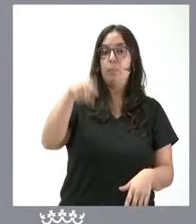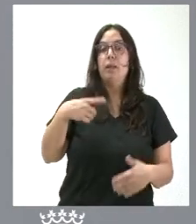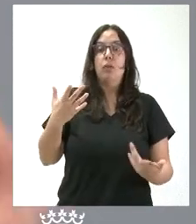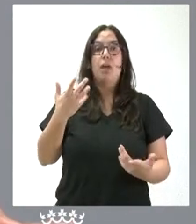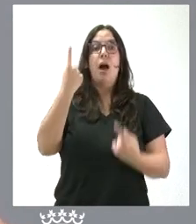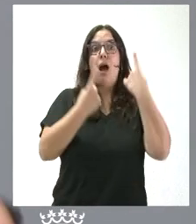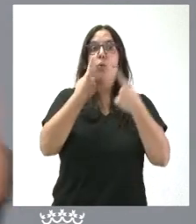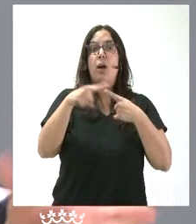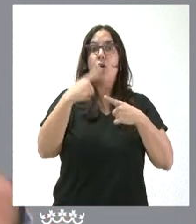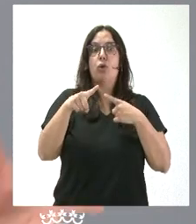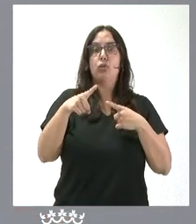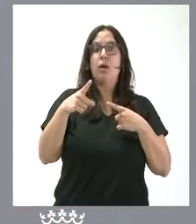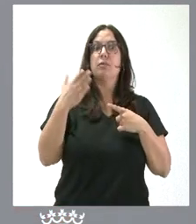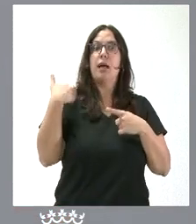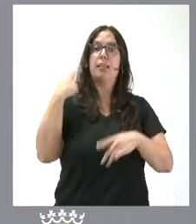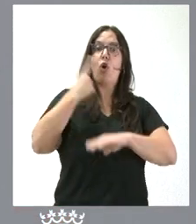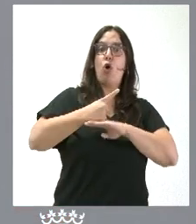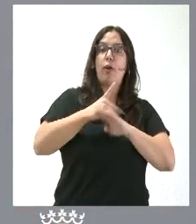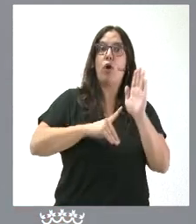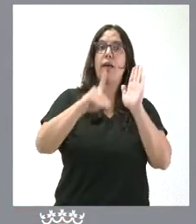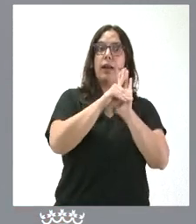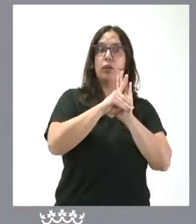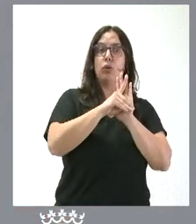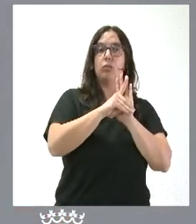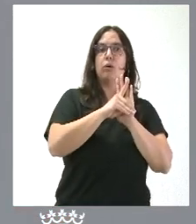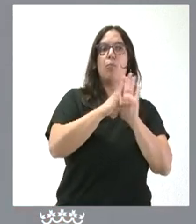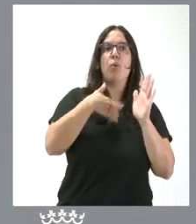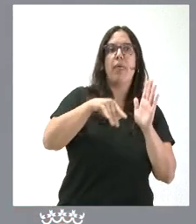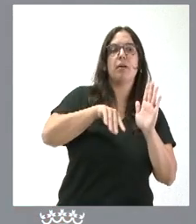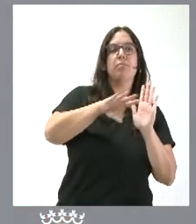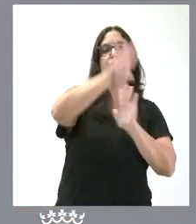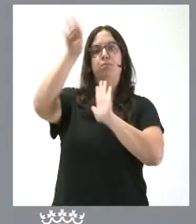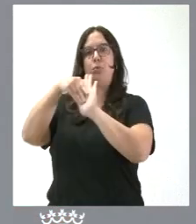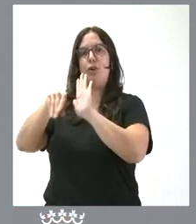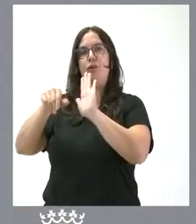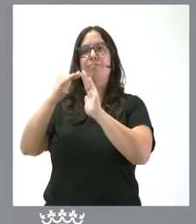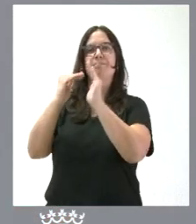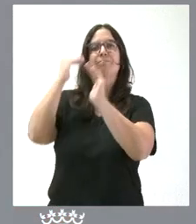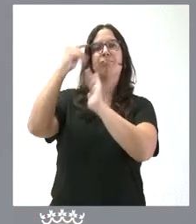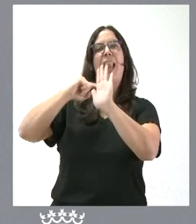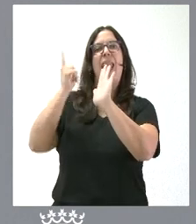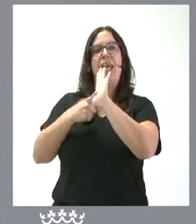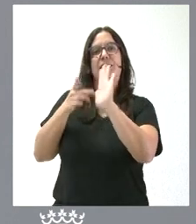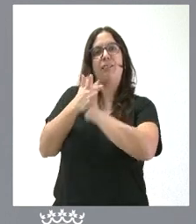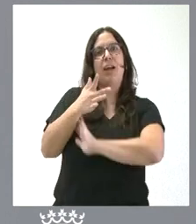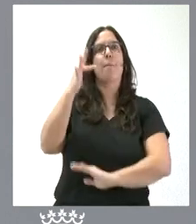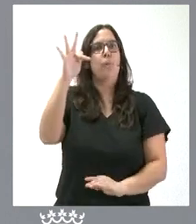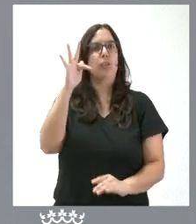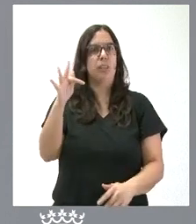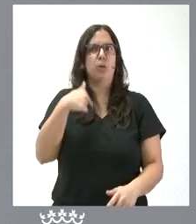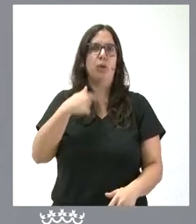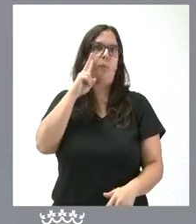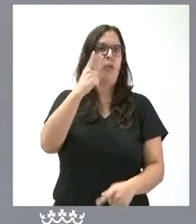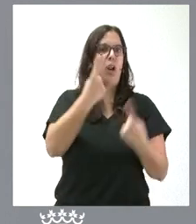a veces garantizadas por orden o por decreto se puedan garantizar por ley, entendemos que es positivo. He visto hasta críticas de quien